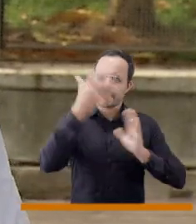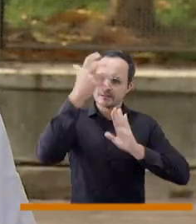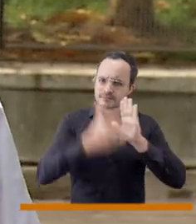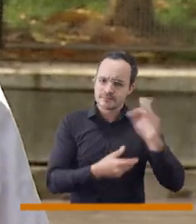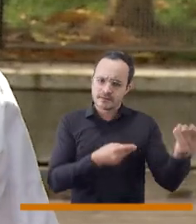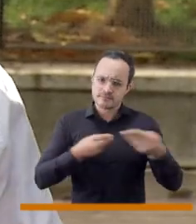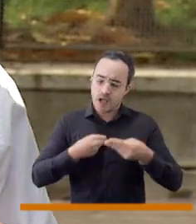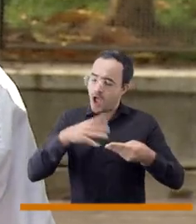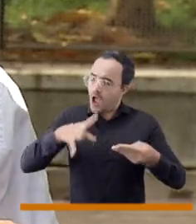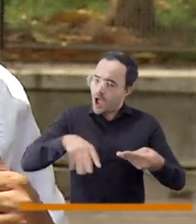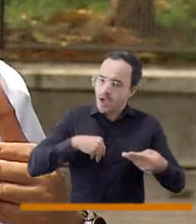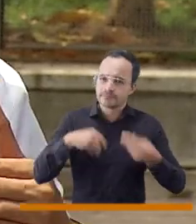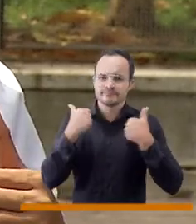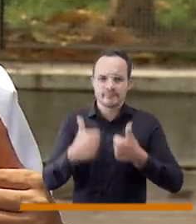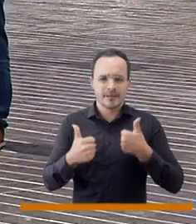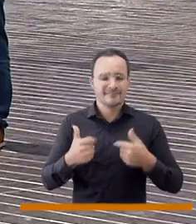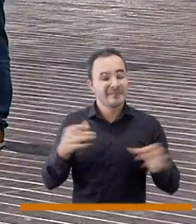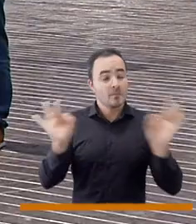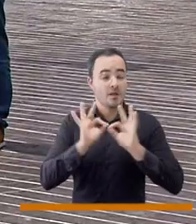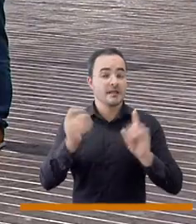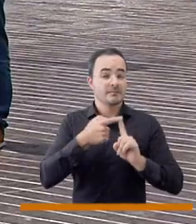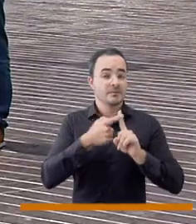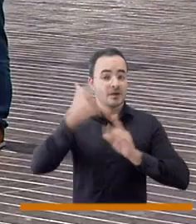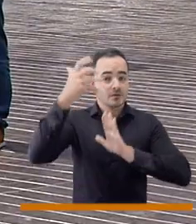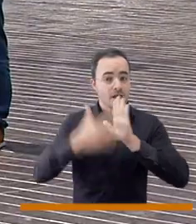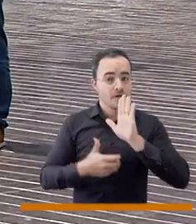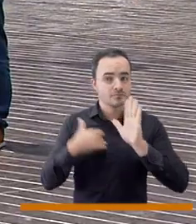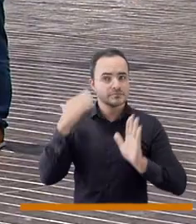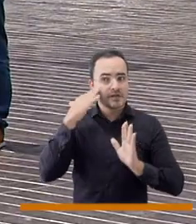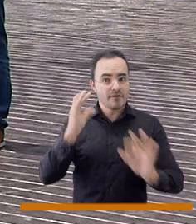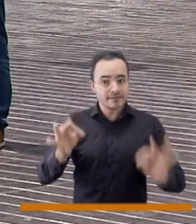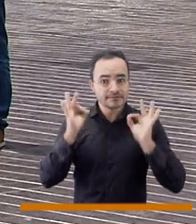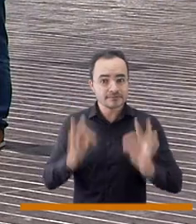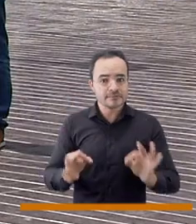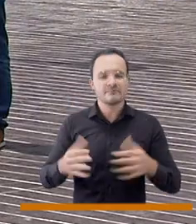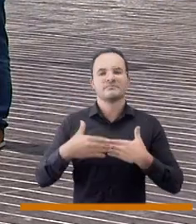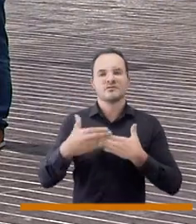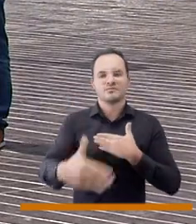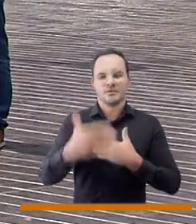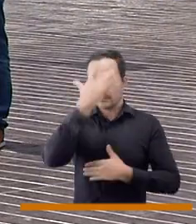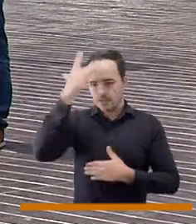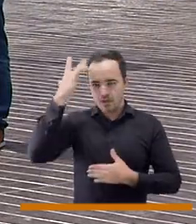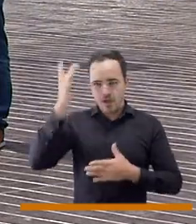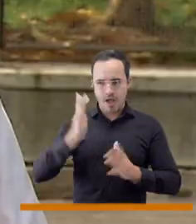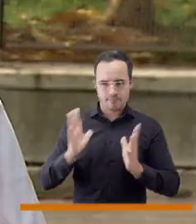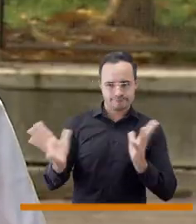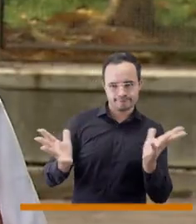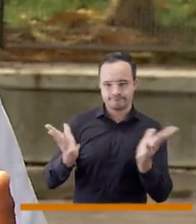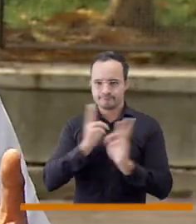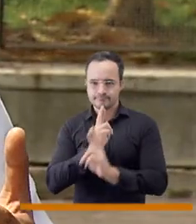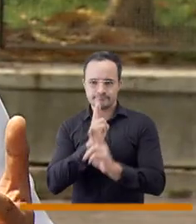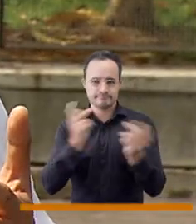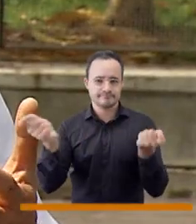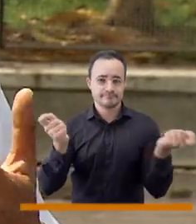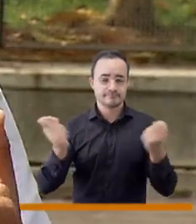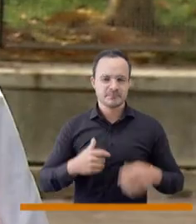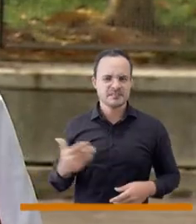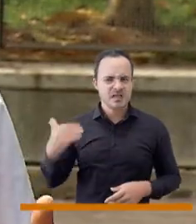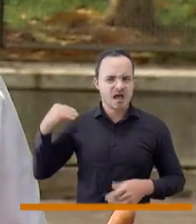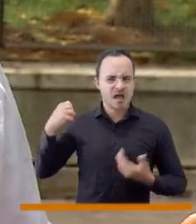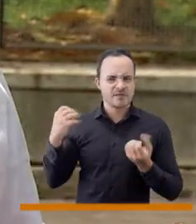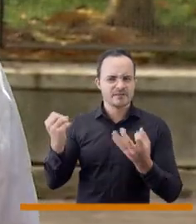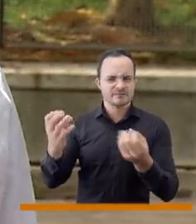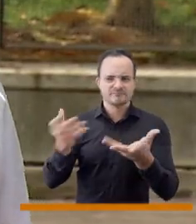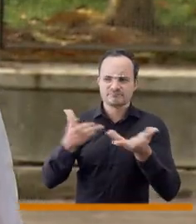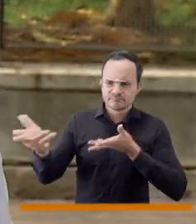personas que den ese paso, que no tengan temor a tener un diagnóstico porque lo más importante es tener un diagnóstico claro